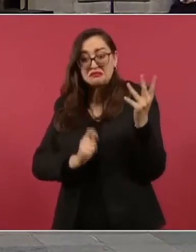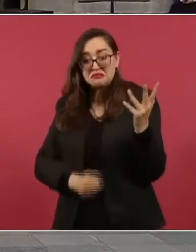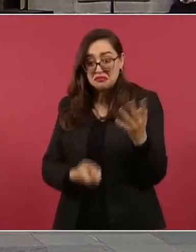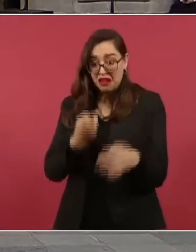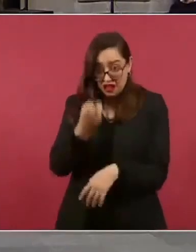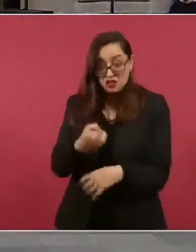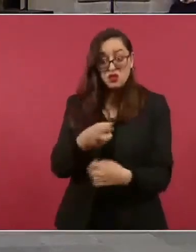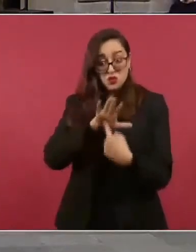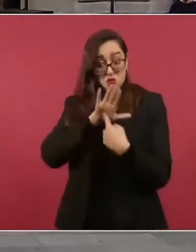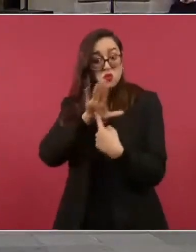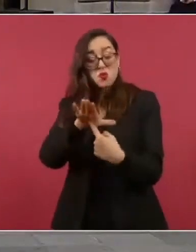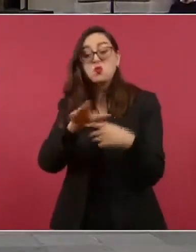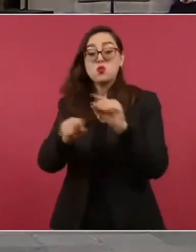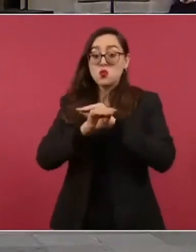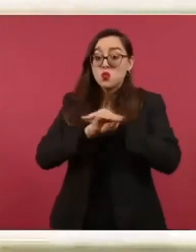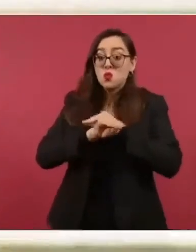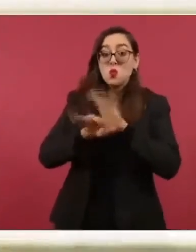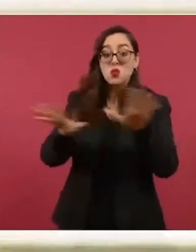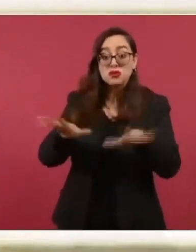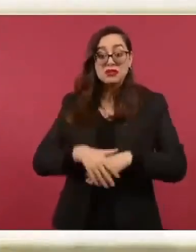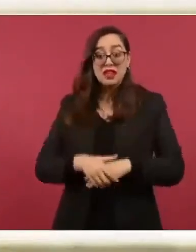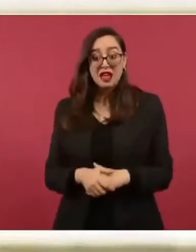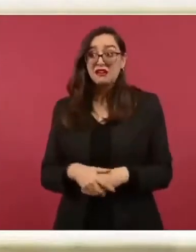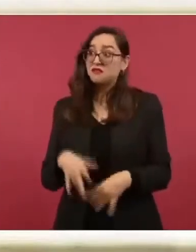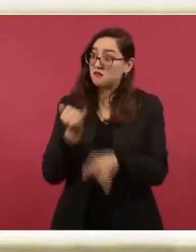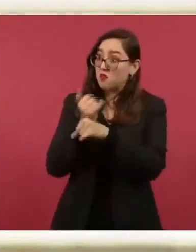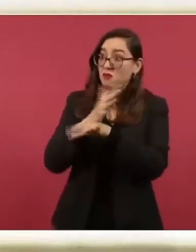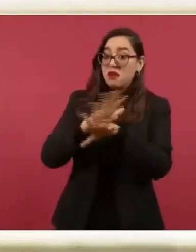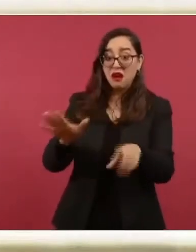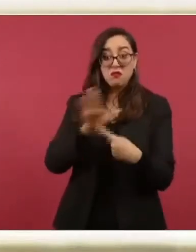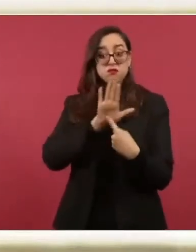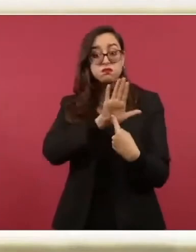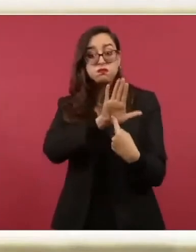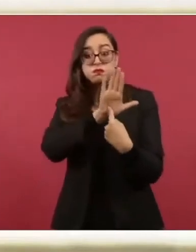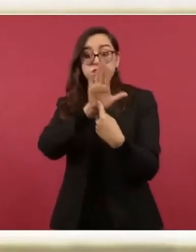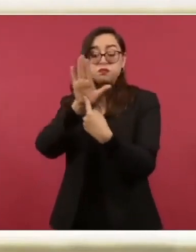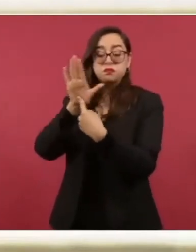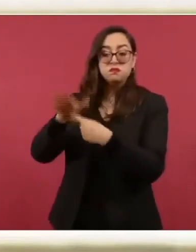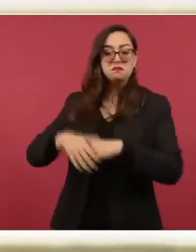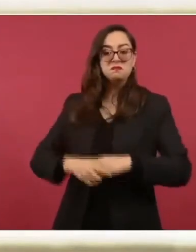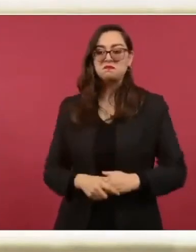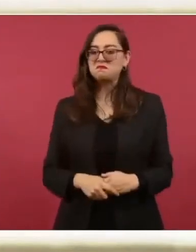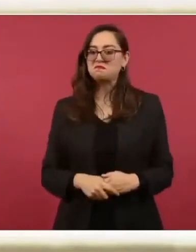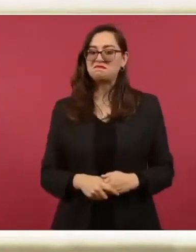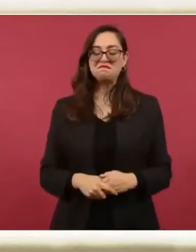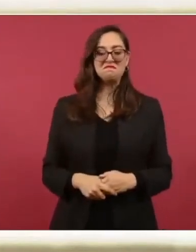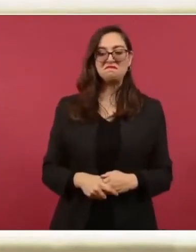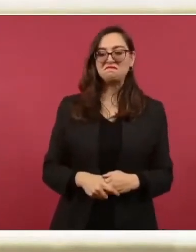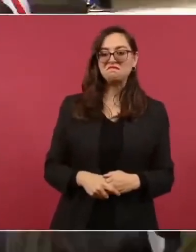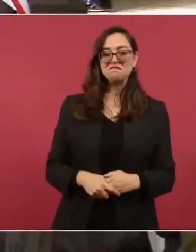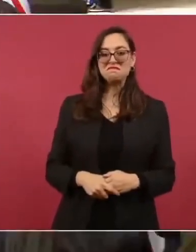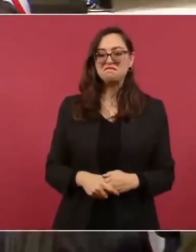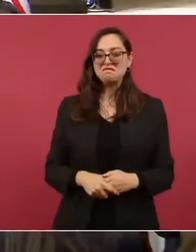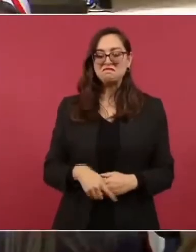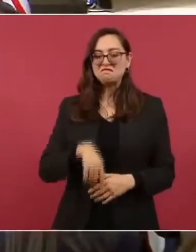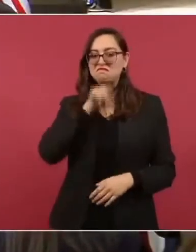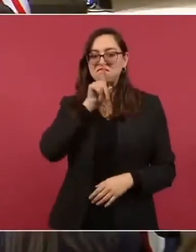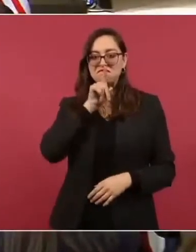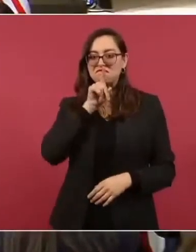¿Se informa sobre eso? No. Entonces,